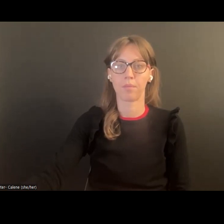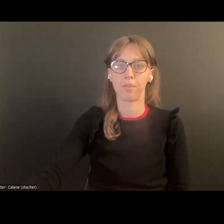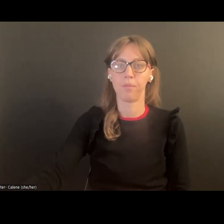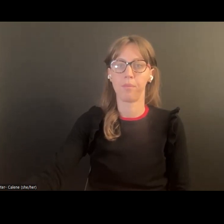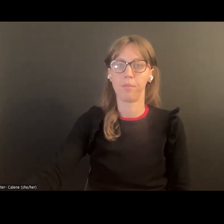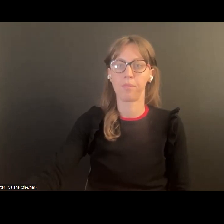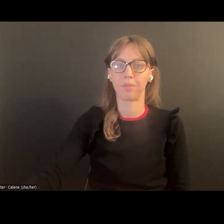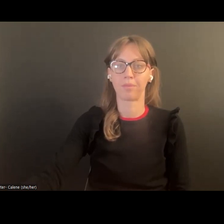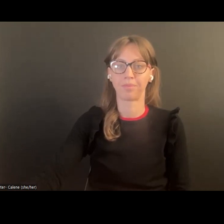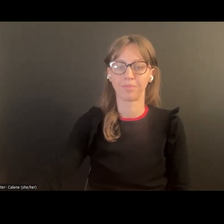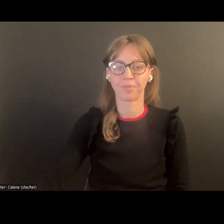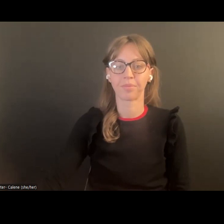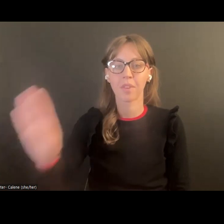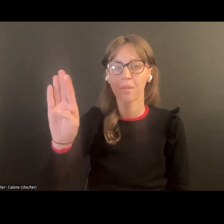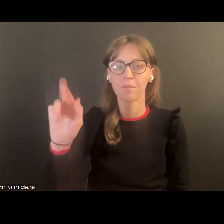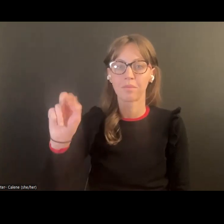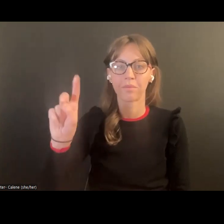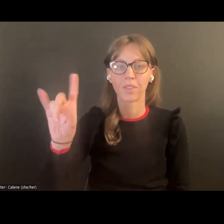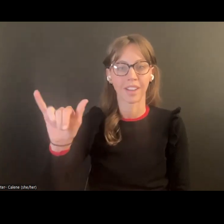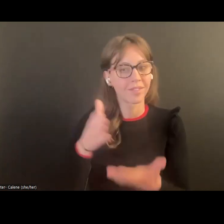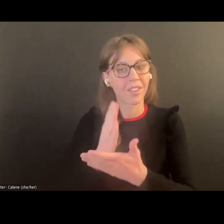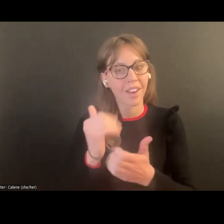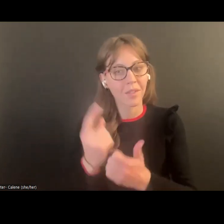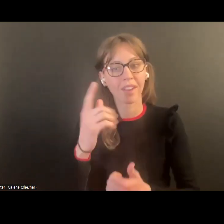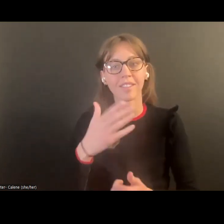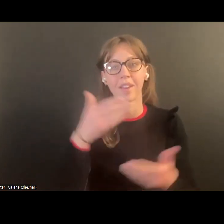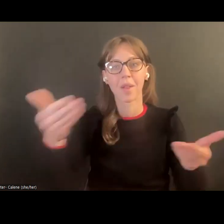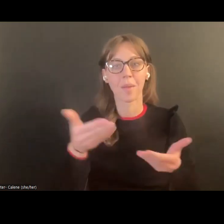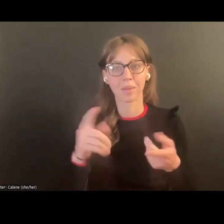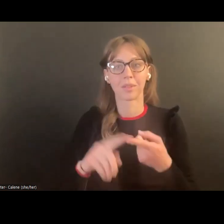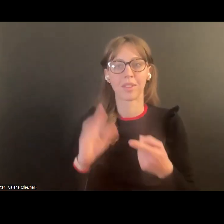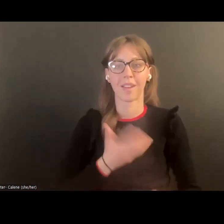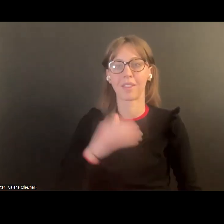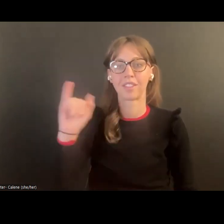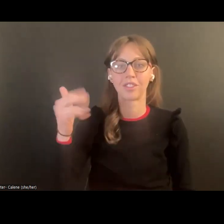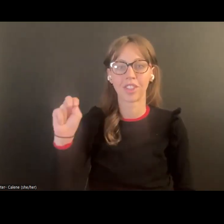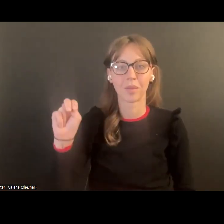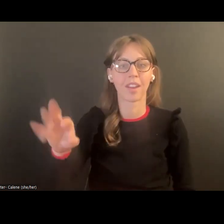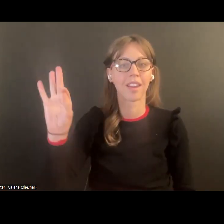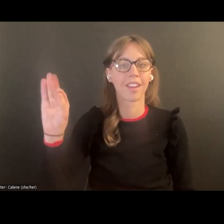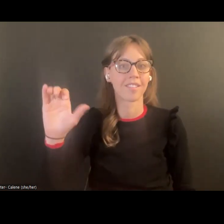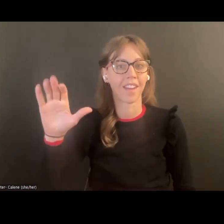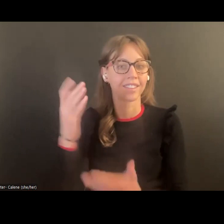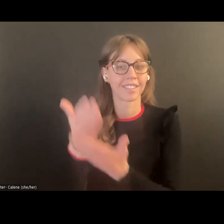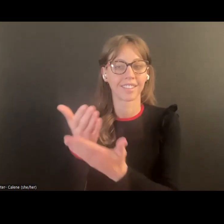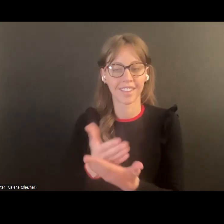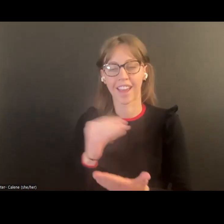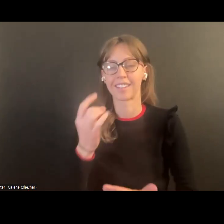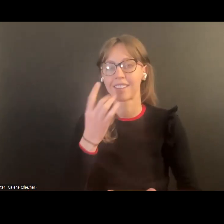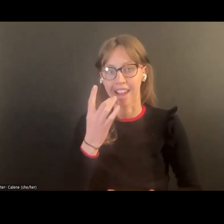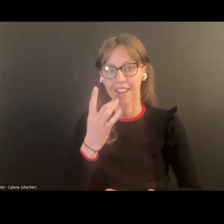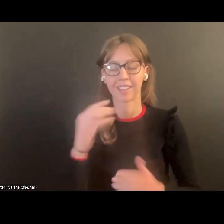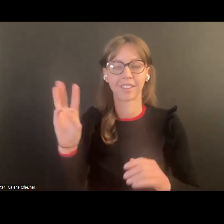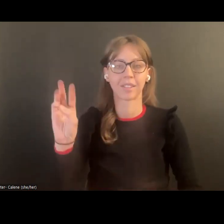Bienvenidos a todos para nuestro seminario